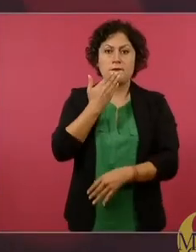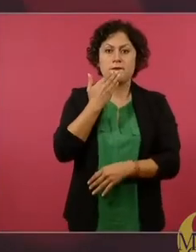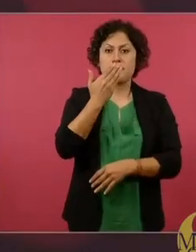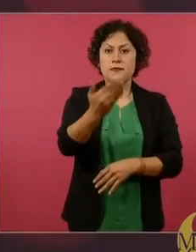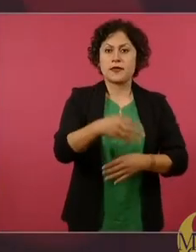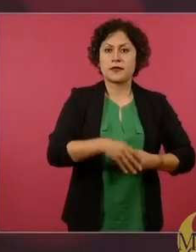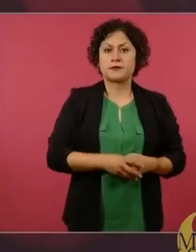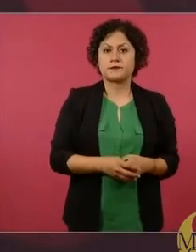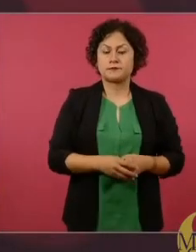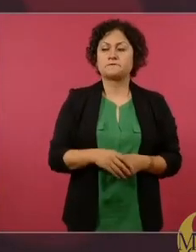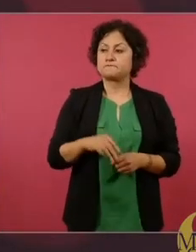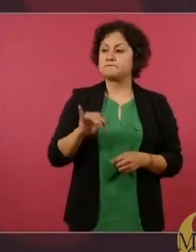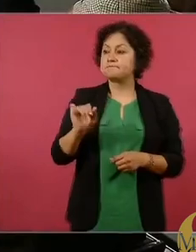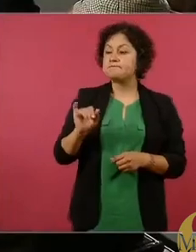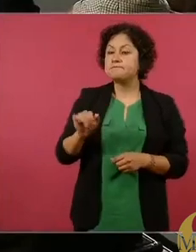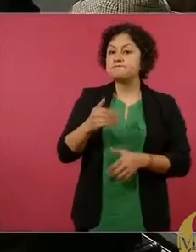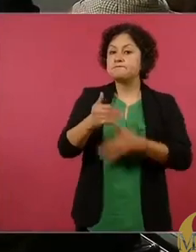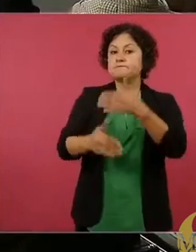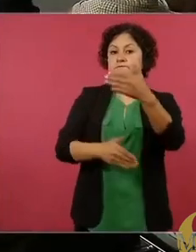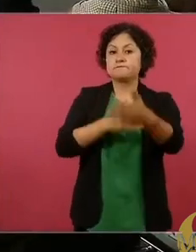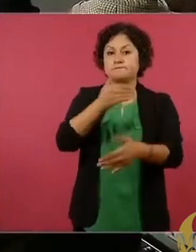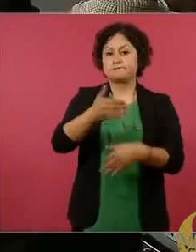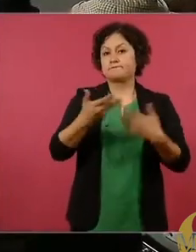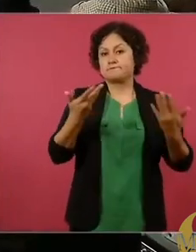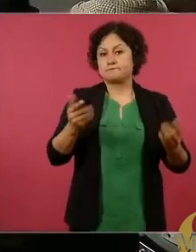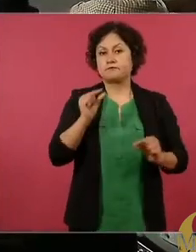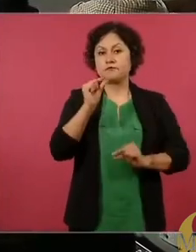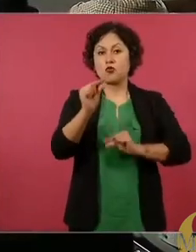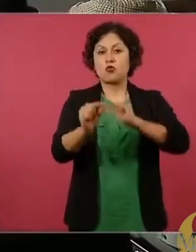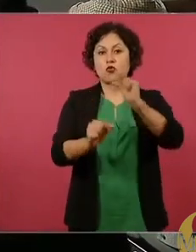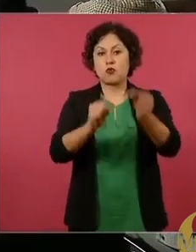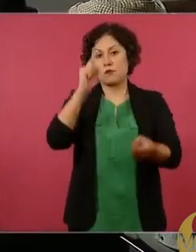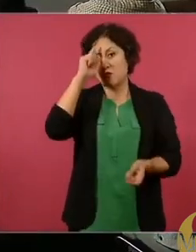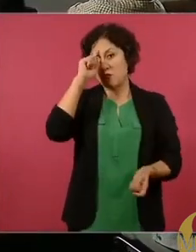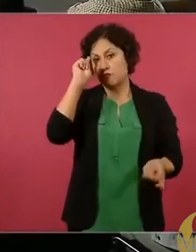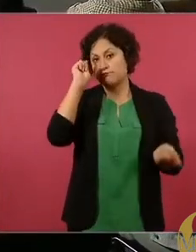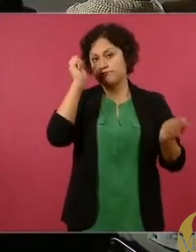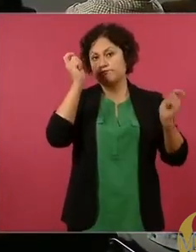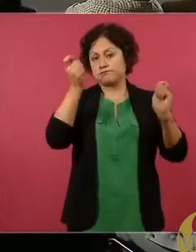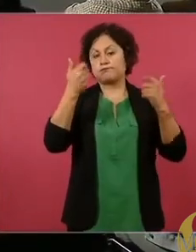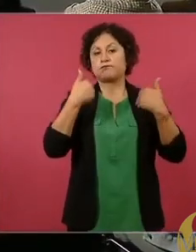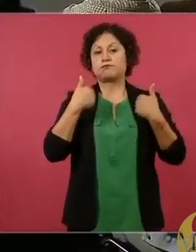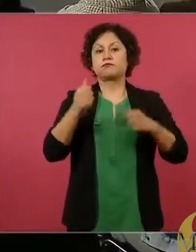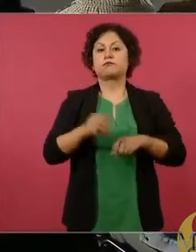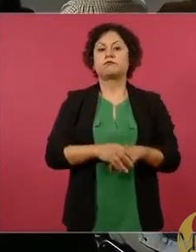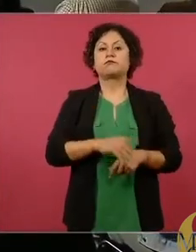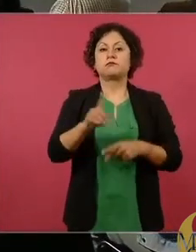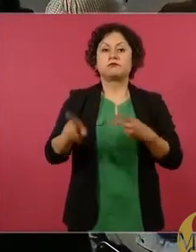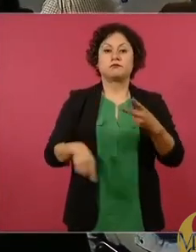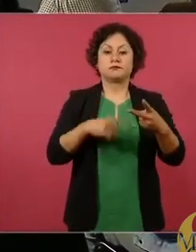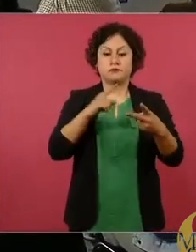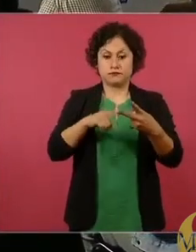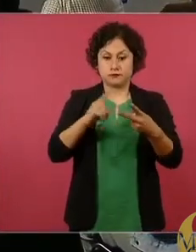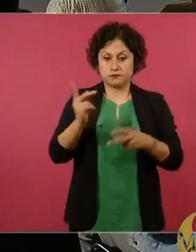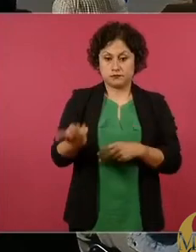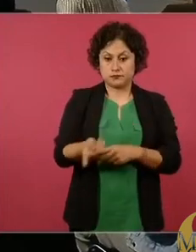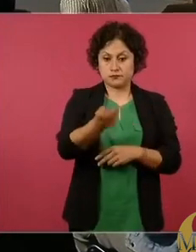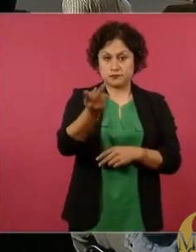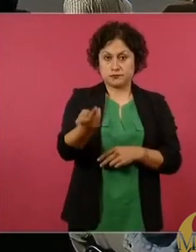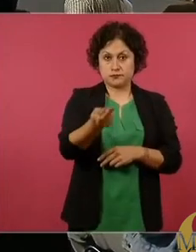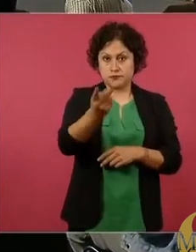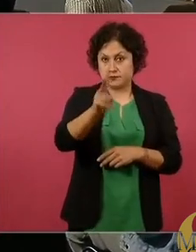Sí, se va avanzando. Se va haciendo conciencia. Y la segunda pregunta es muy